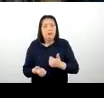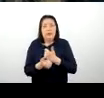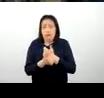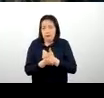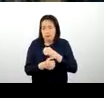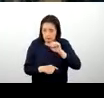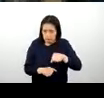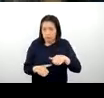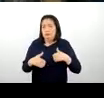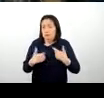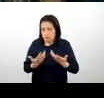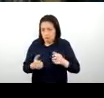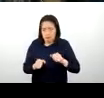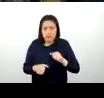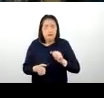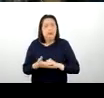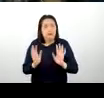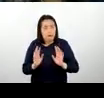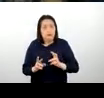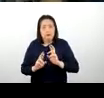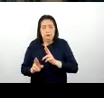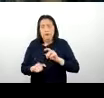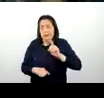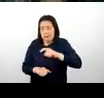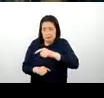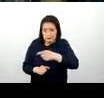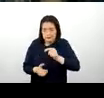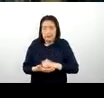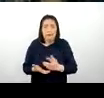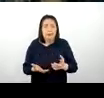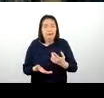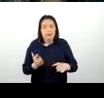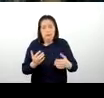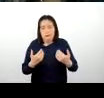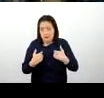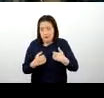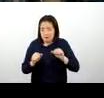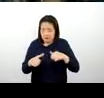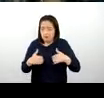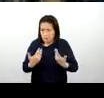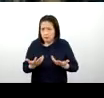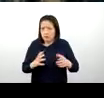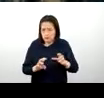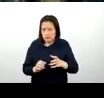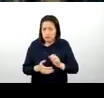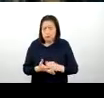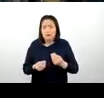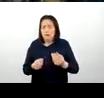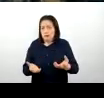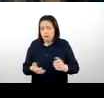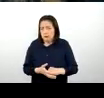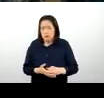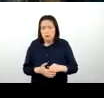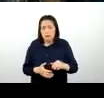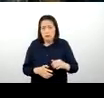pueda responder, ¿no? a esta necesidad y también tener la capacidad de poder darlos o prestar